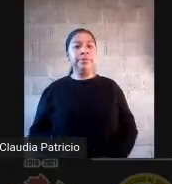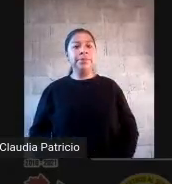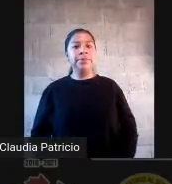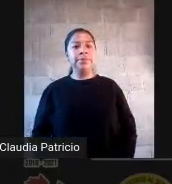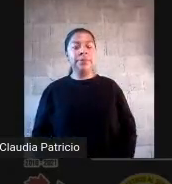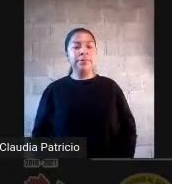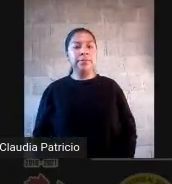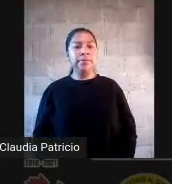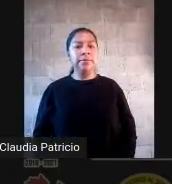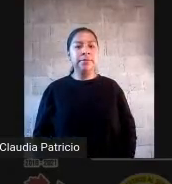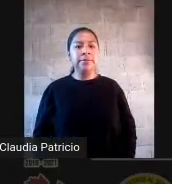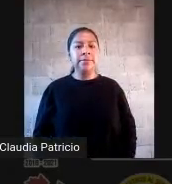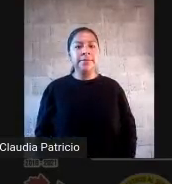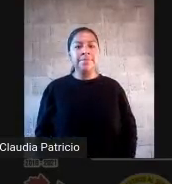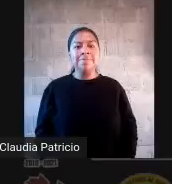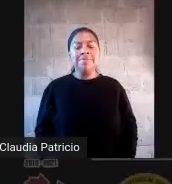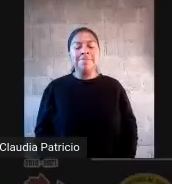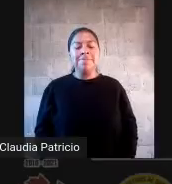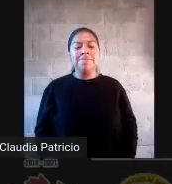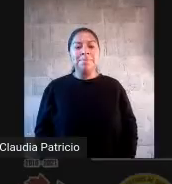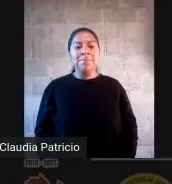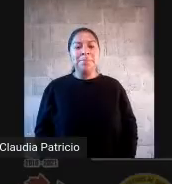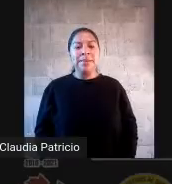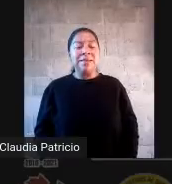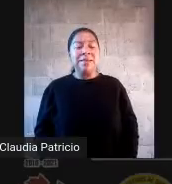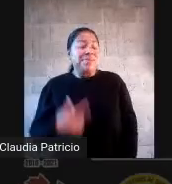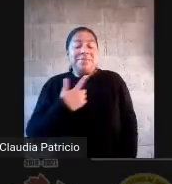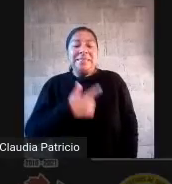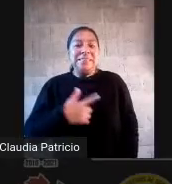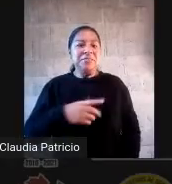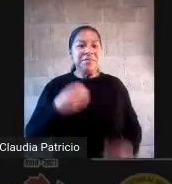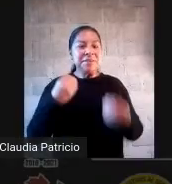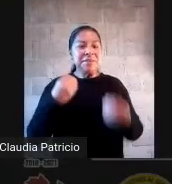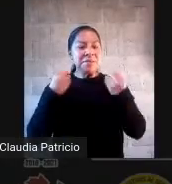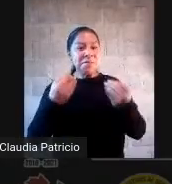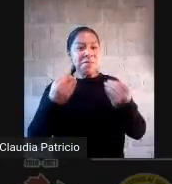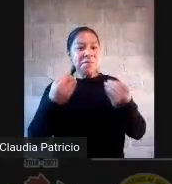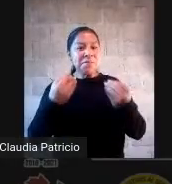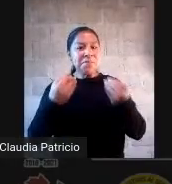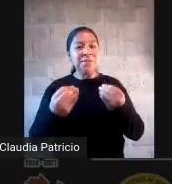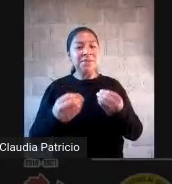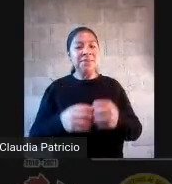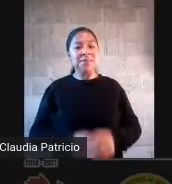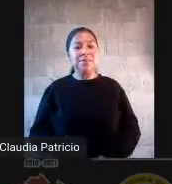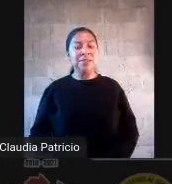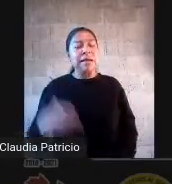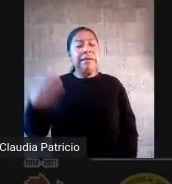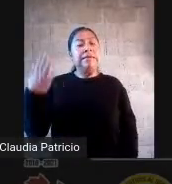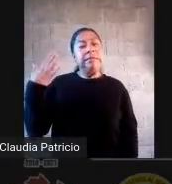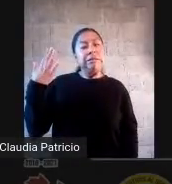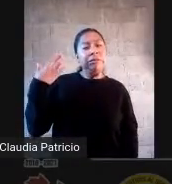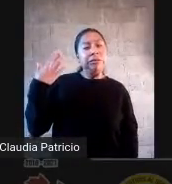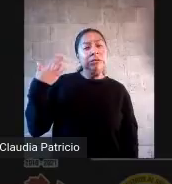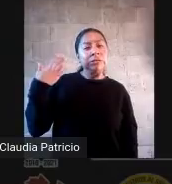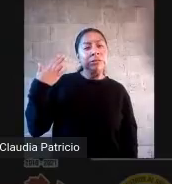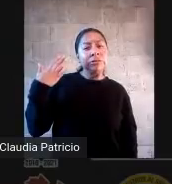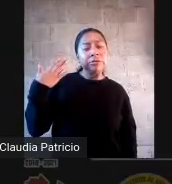Me encanta esta reflexión. Hace unos meses era impensable que en una escuela